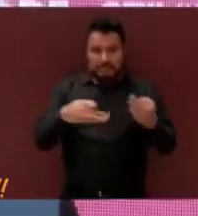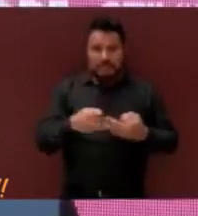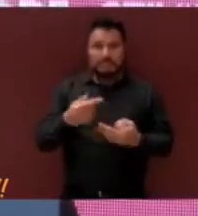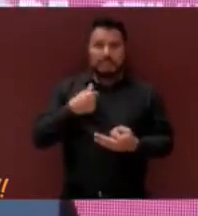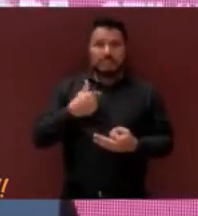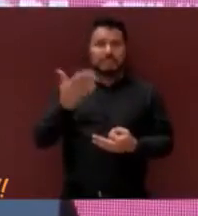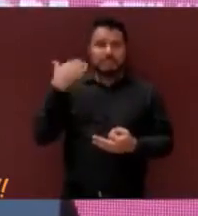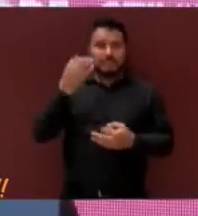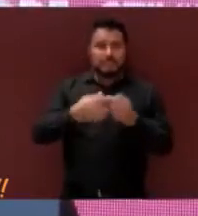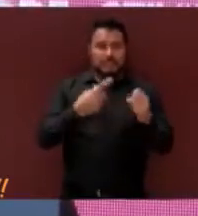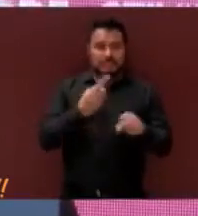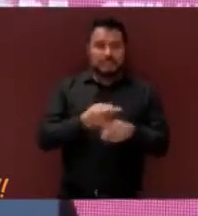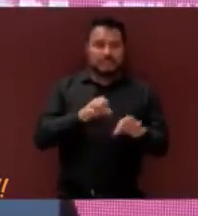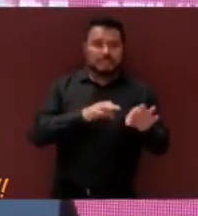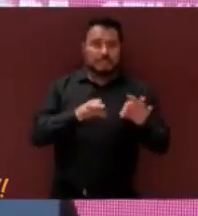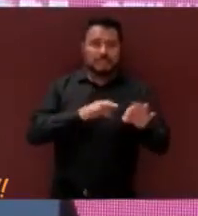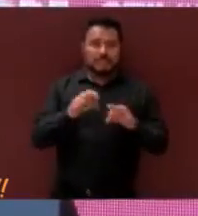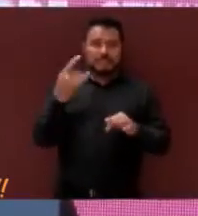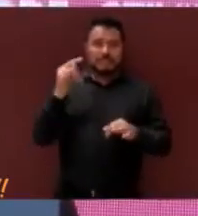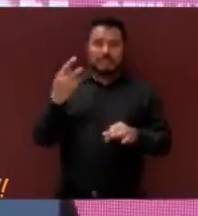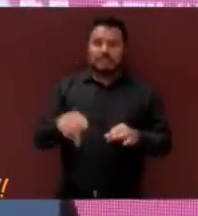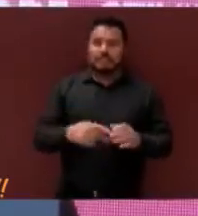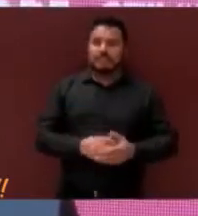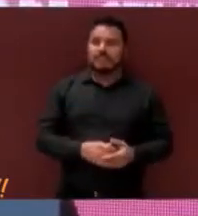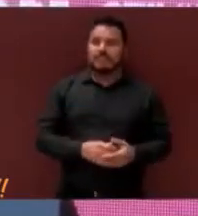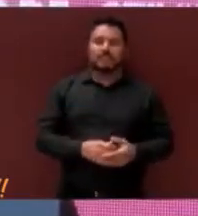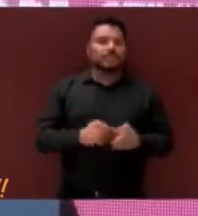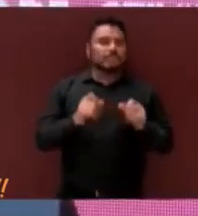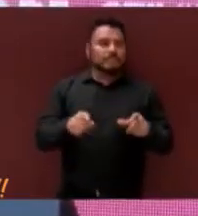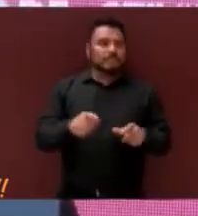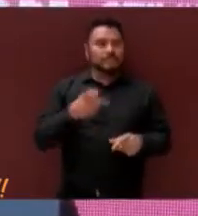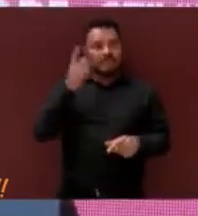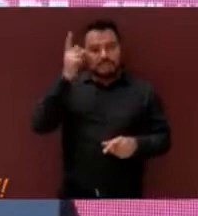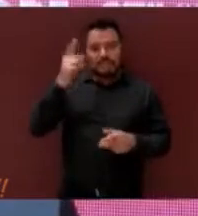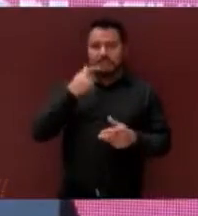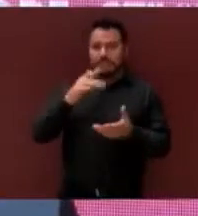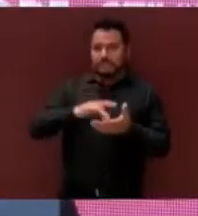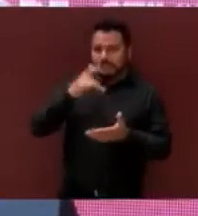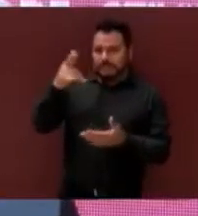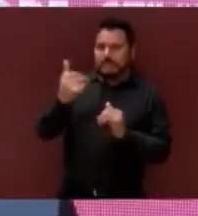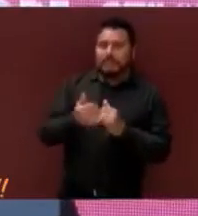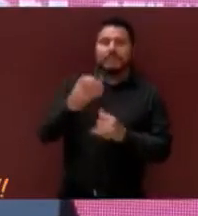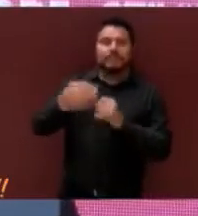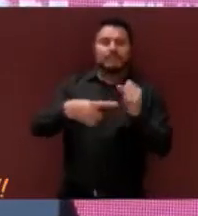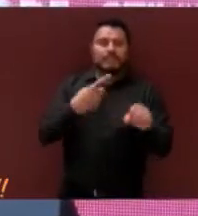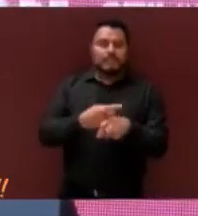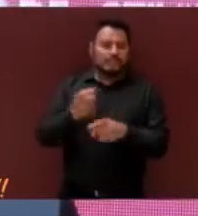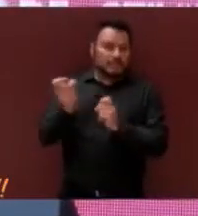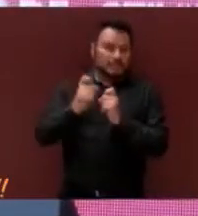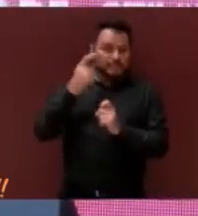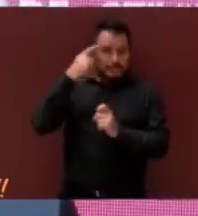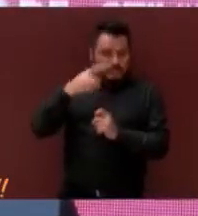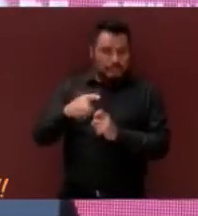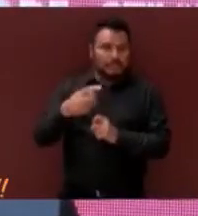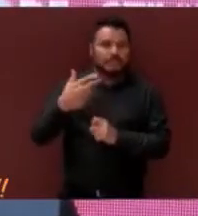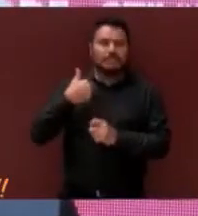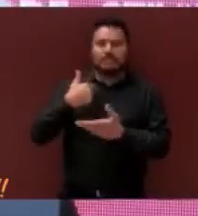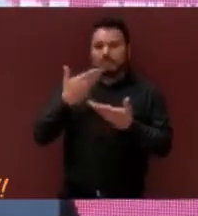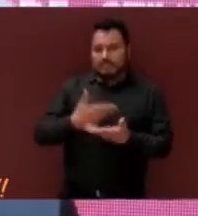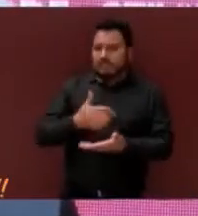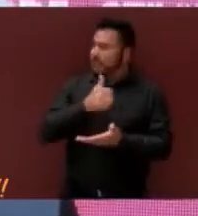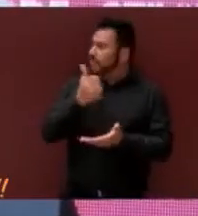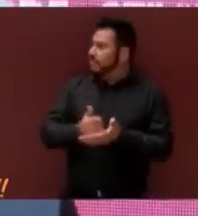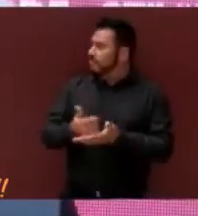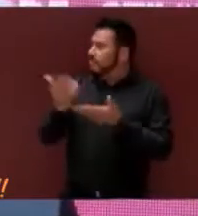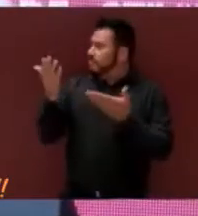gran oportunidad de trabajar por Tijuana. Agradezco a Dios la oportunidad que me brindó de servir a esta ciudad que